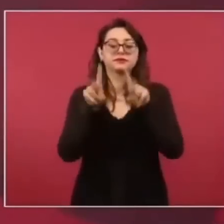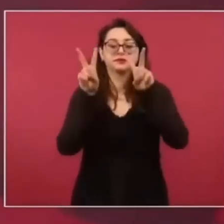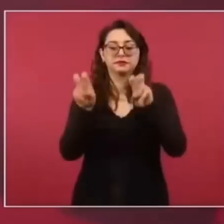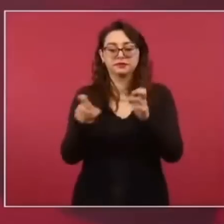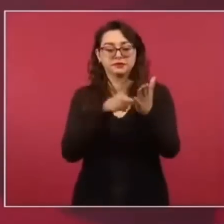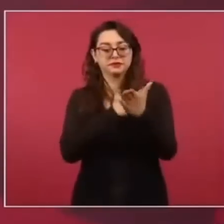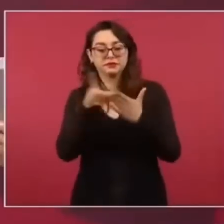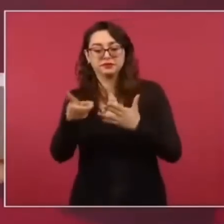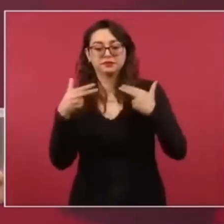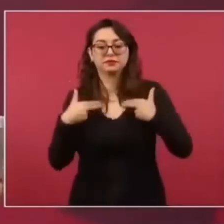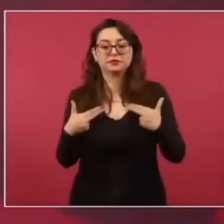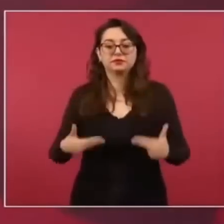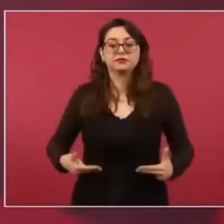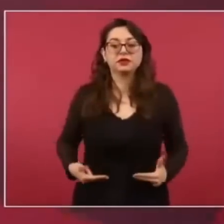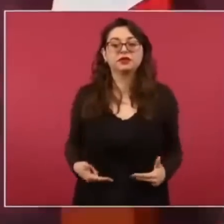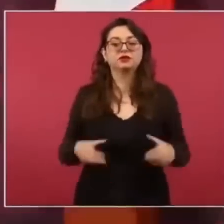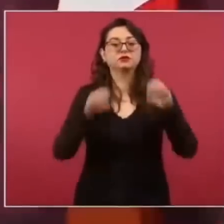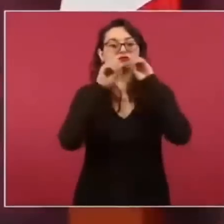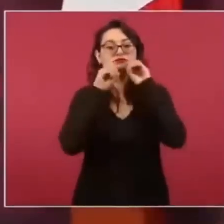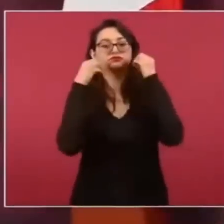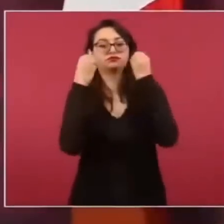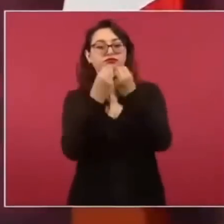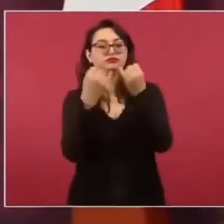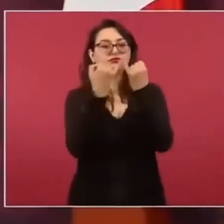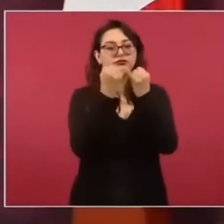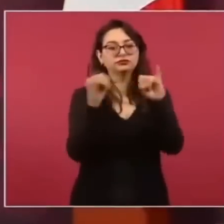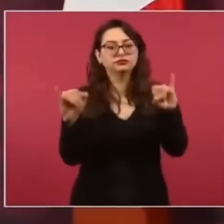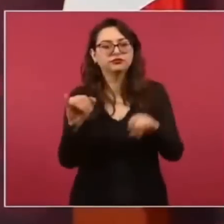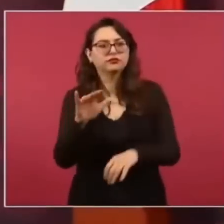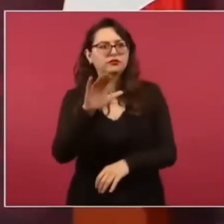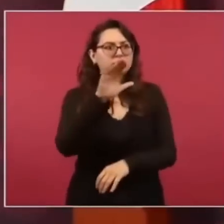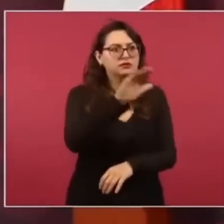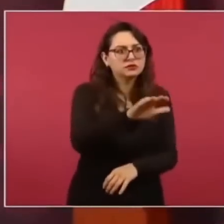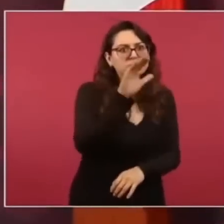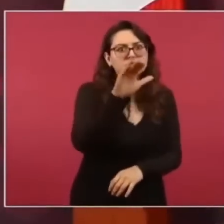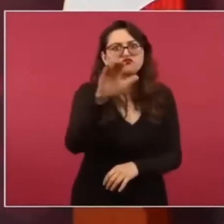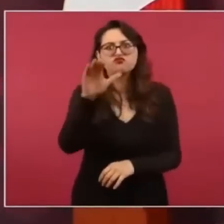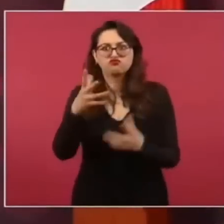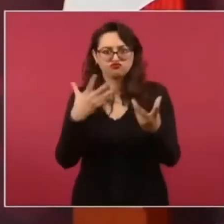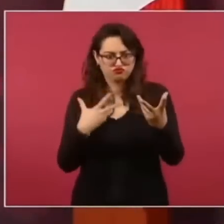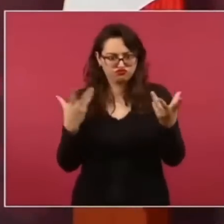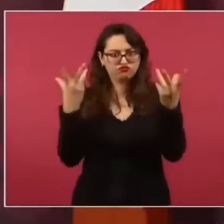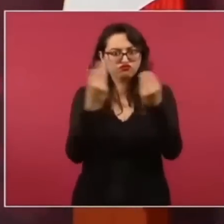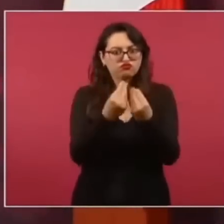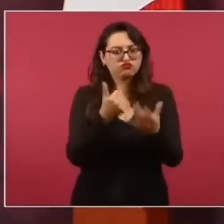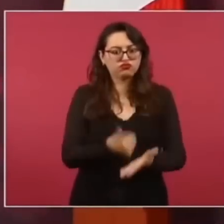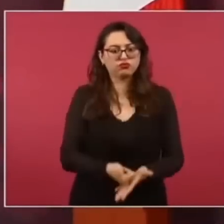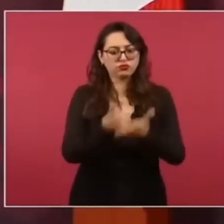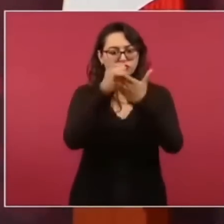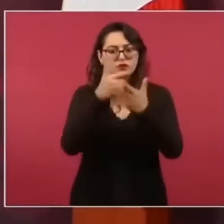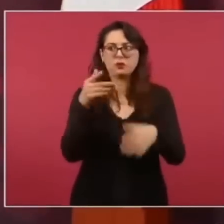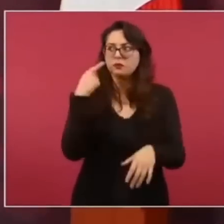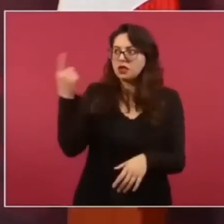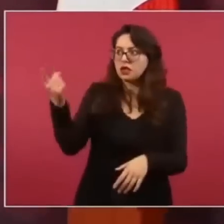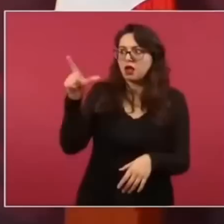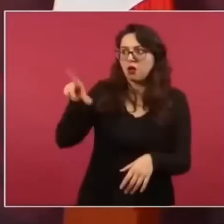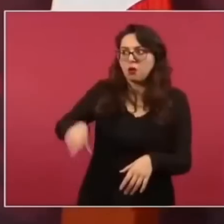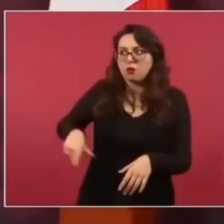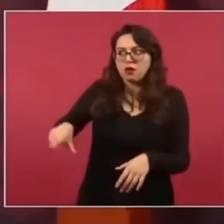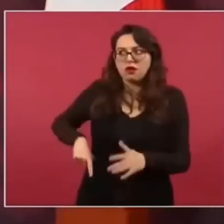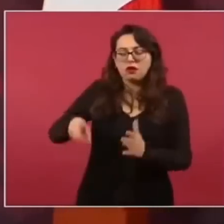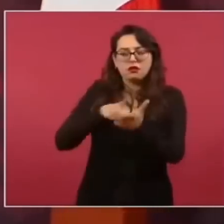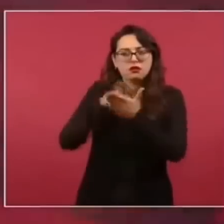humanos. Yo les decía, ¿por qué no luchamos por la transformación? Para que el Estado ya no viole los derechos humanos.